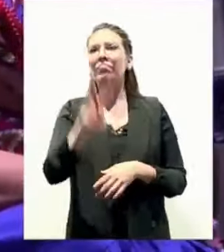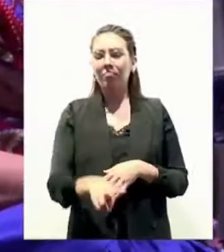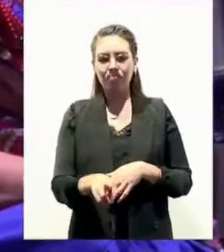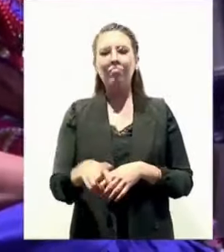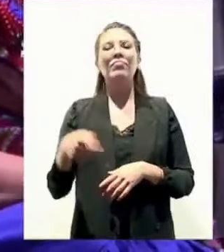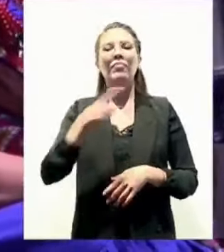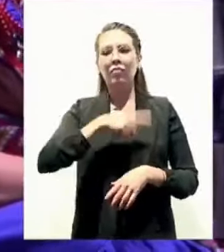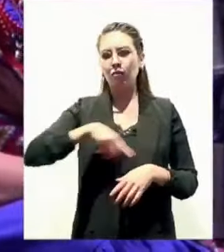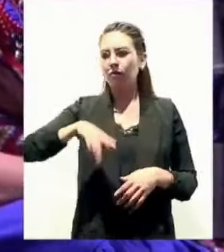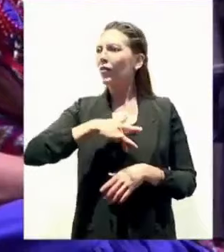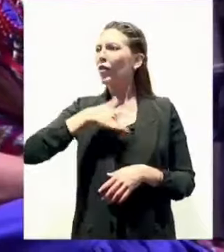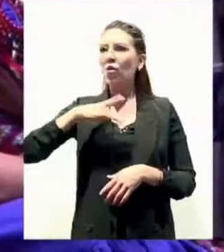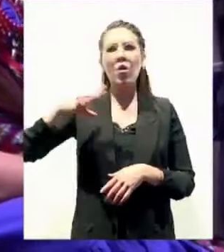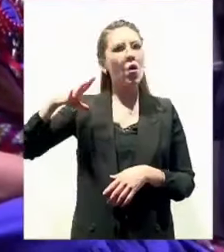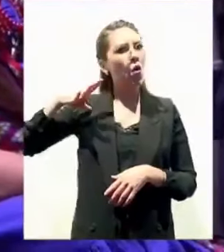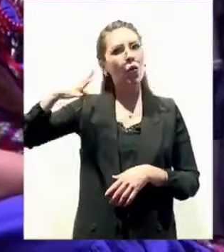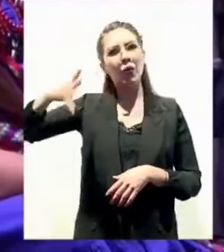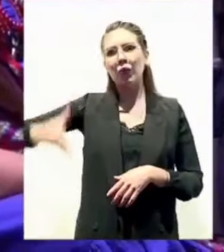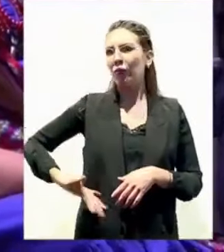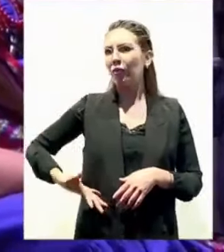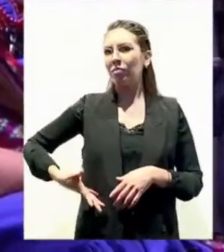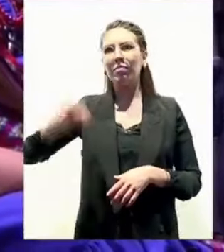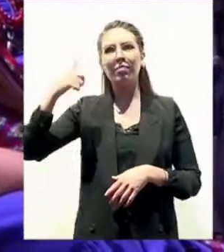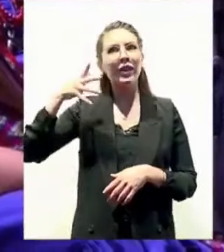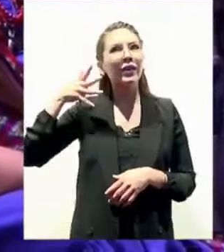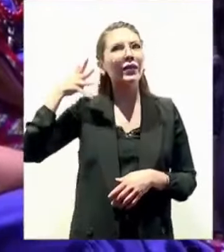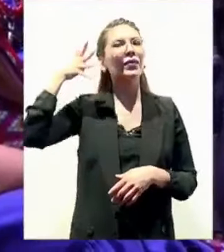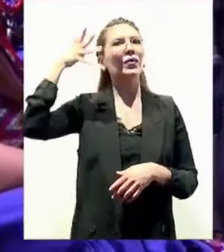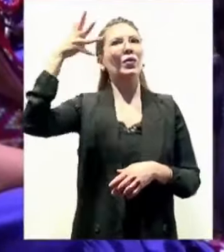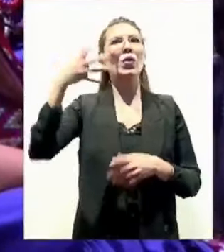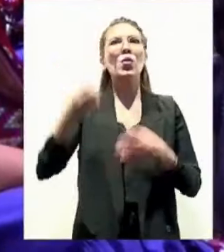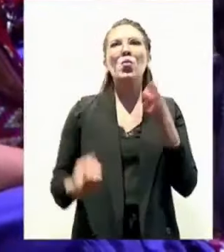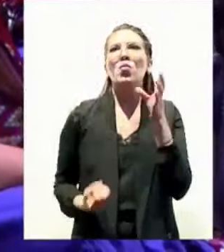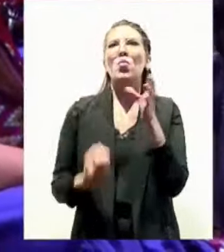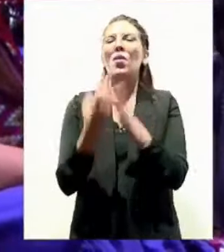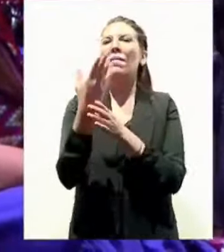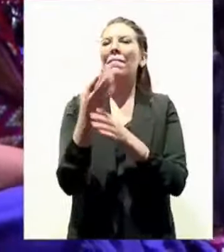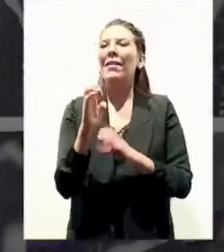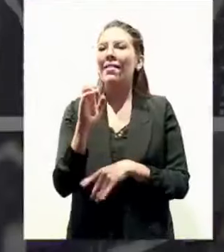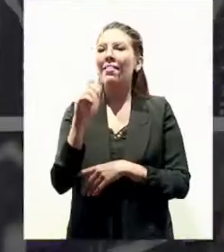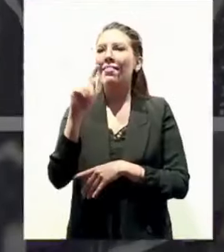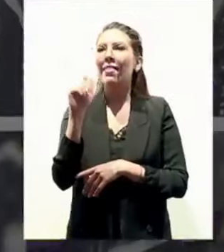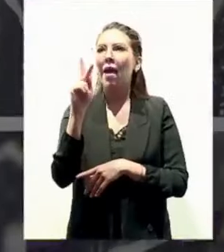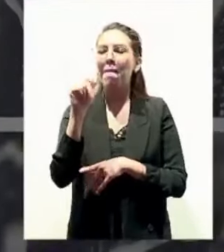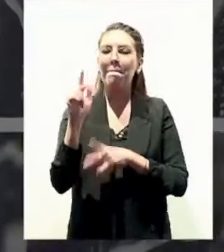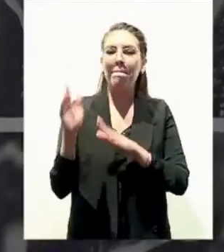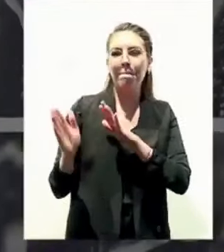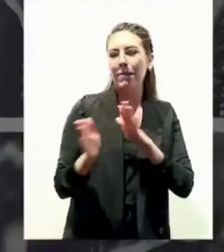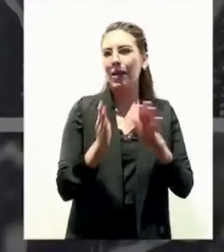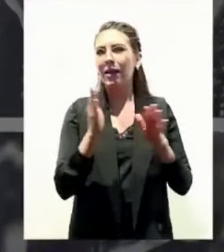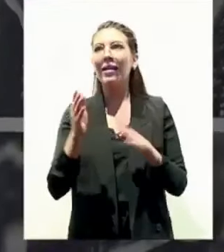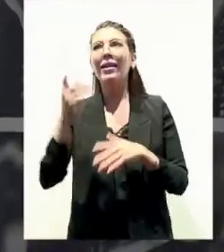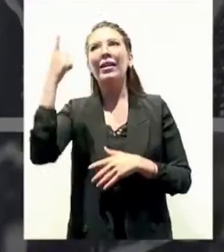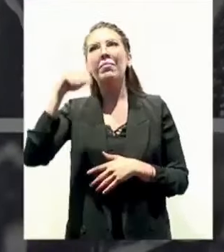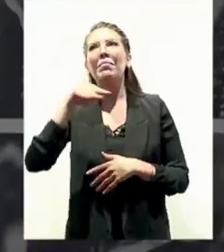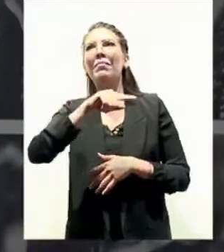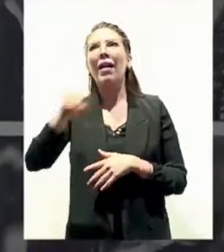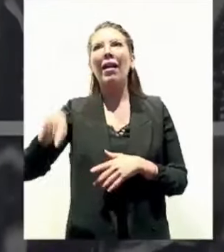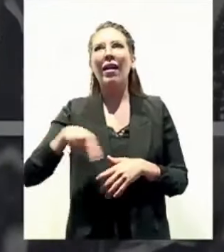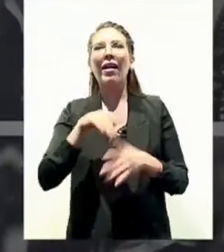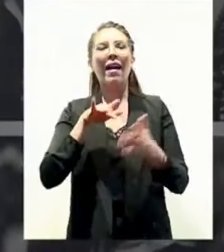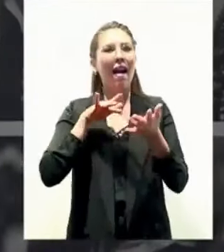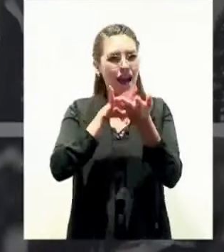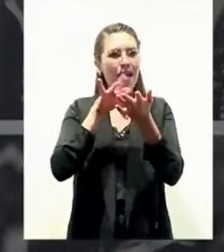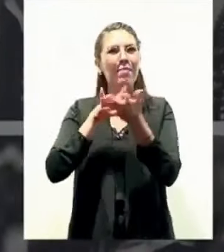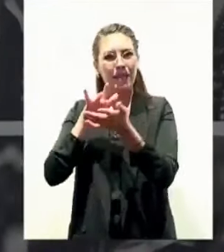lo que viene, de una nueva etapa, en donde además hay un imperativo, yo diría categórico, de apoyar a Clara, ayudarle